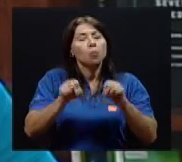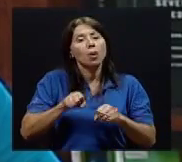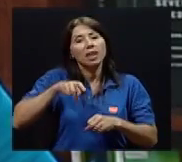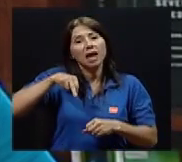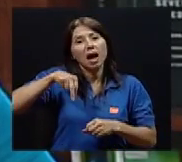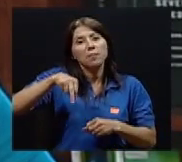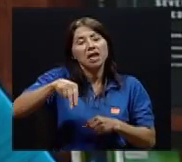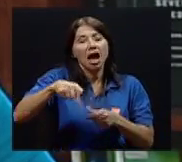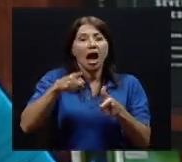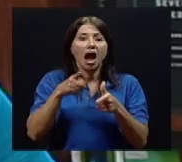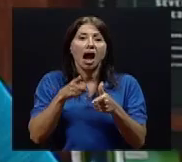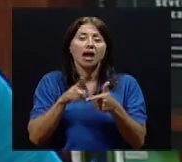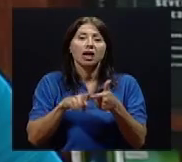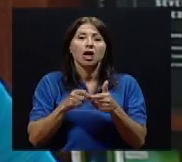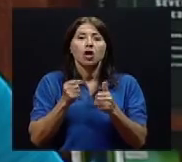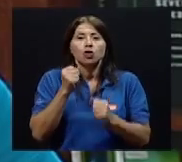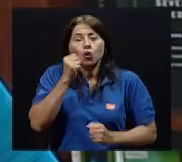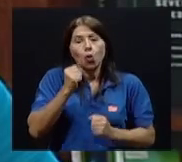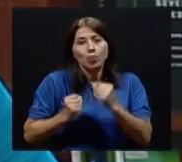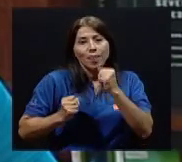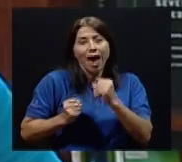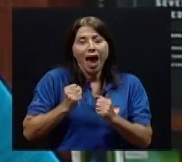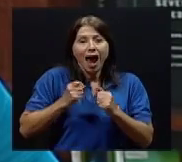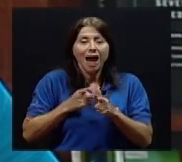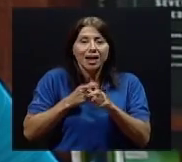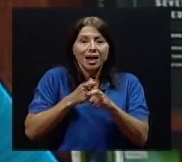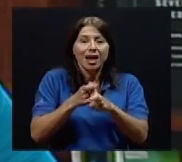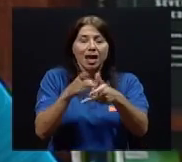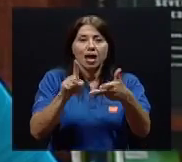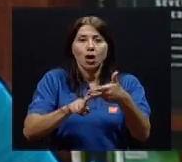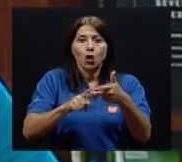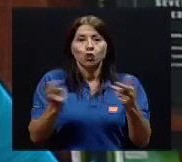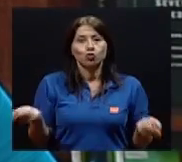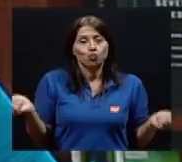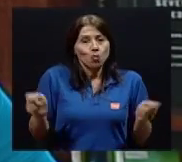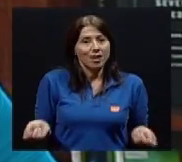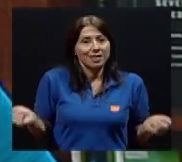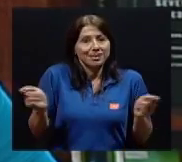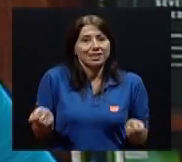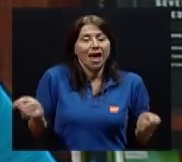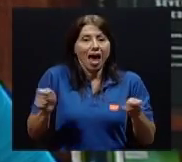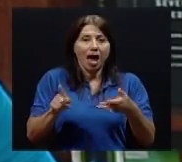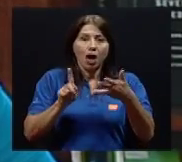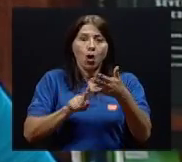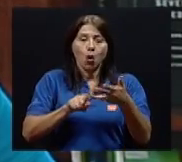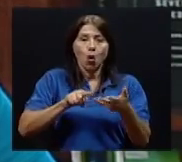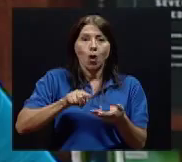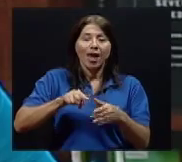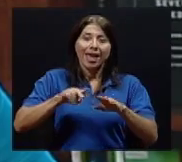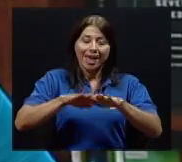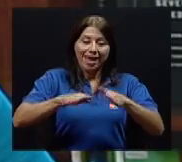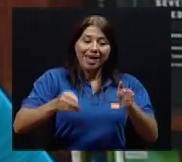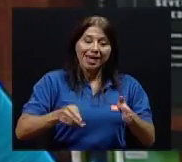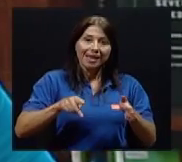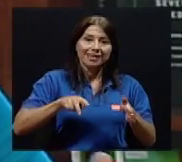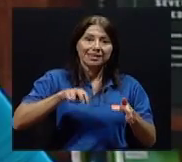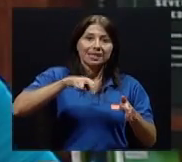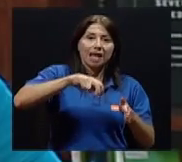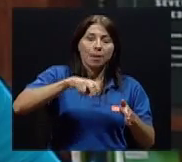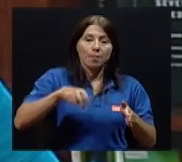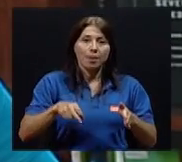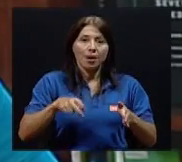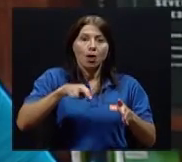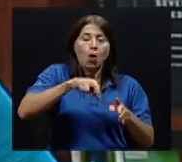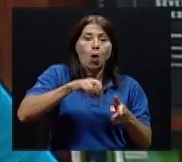ellos pueden optar por caminar, trotar, hacer un poco de suiza, hacer step, optar